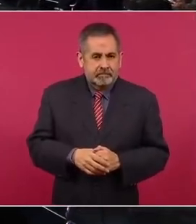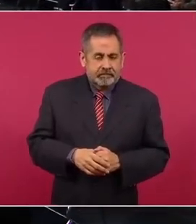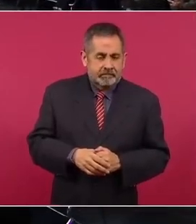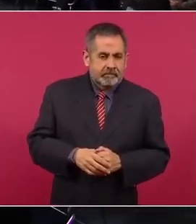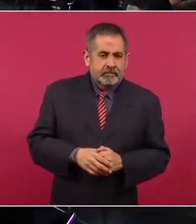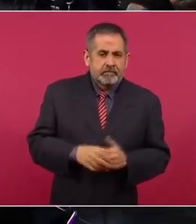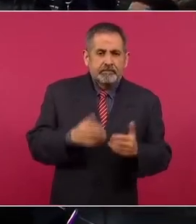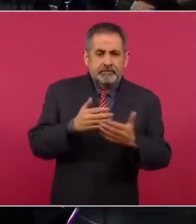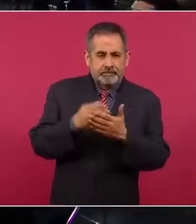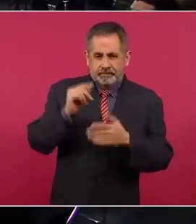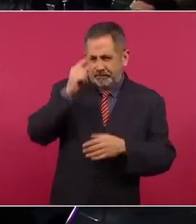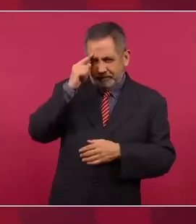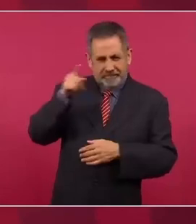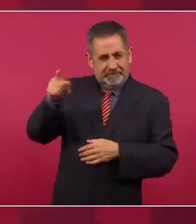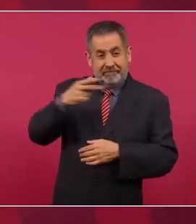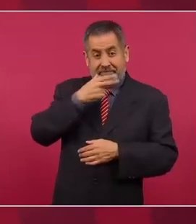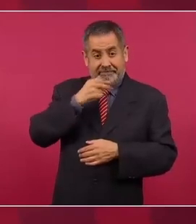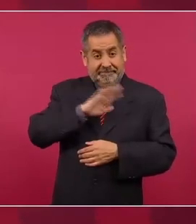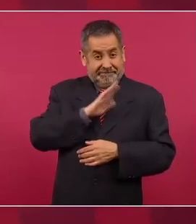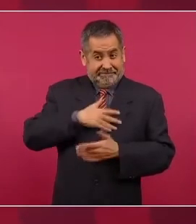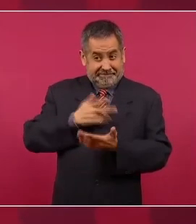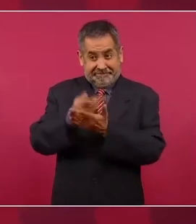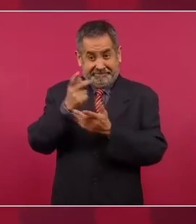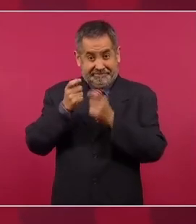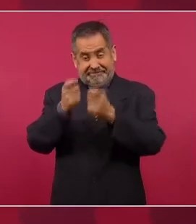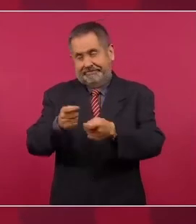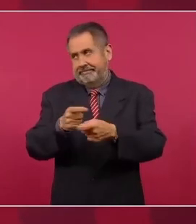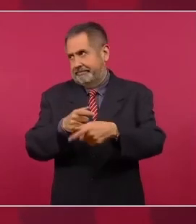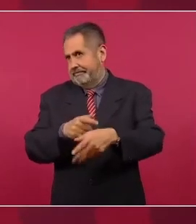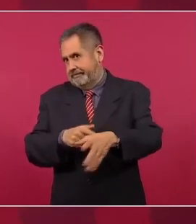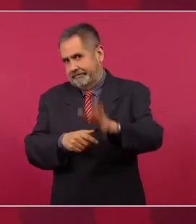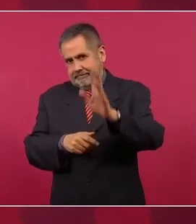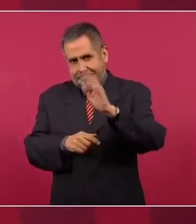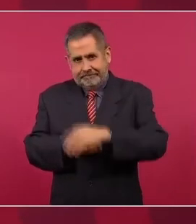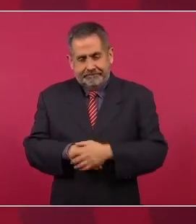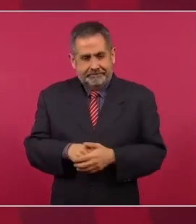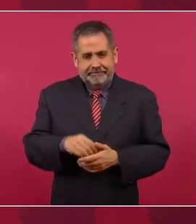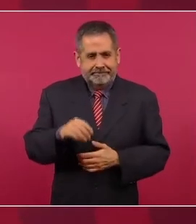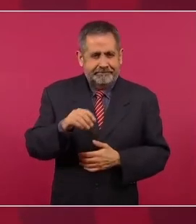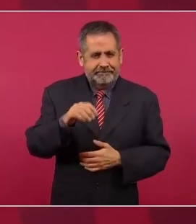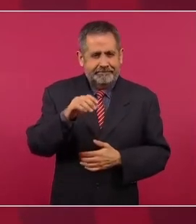ahora condecoraron en España. Sí, cárcel.